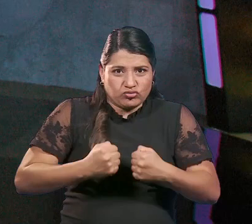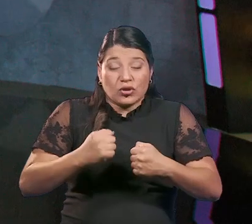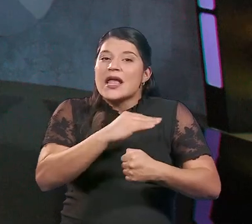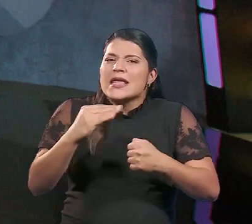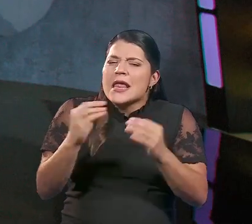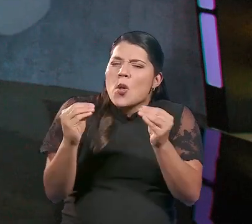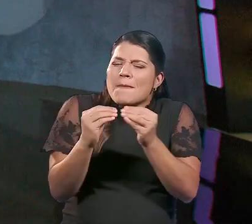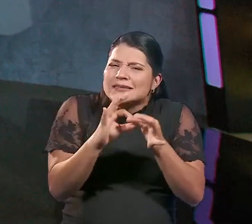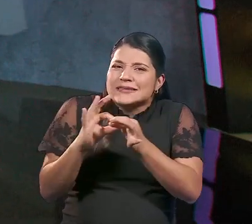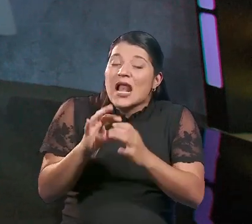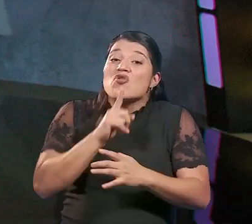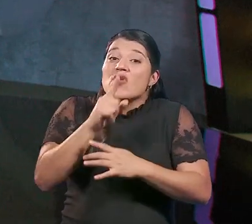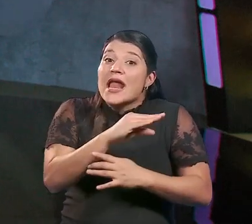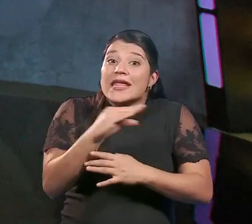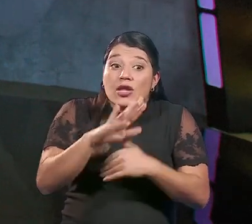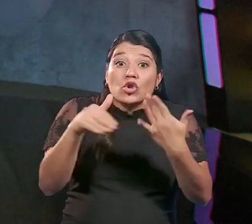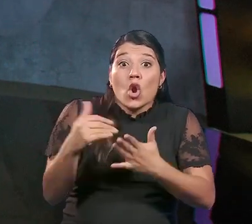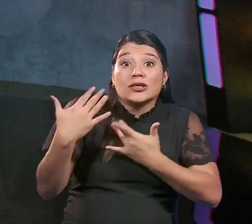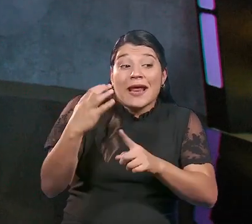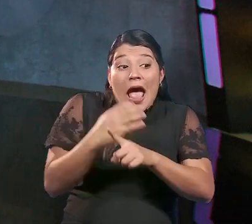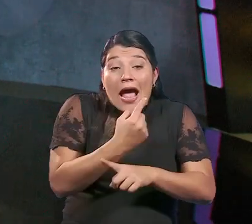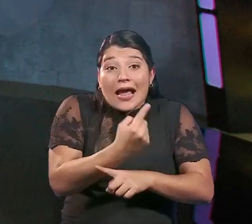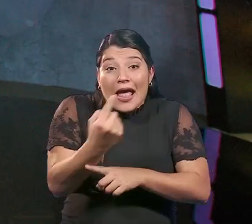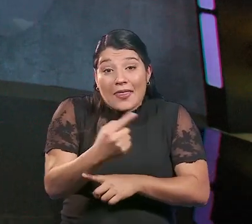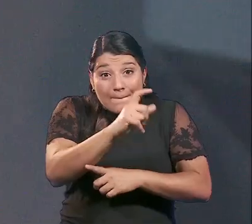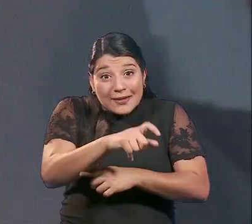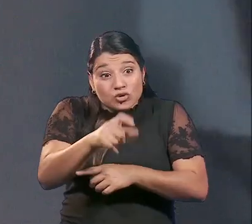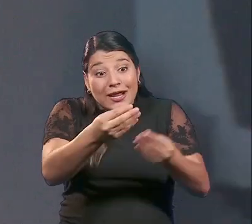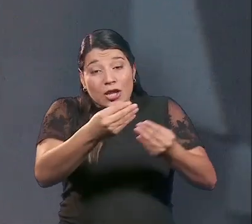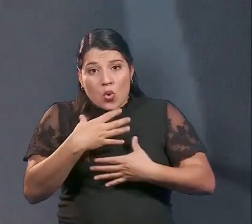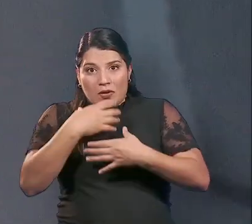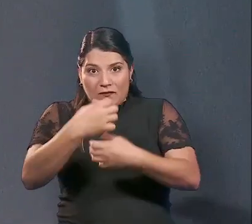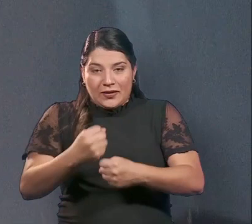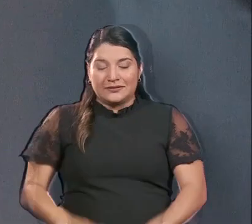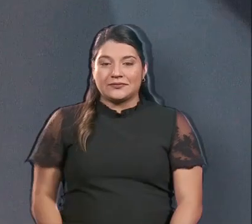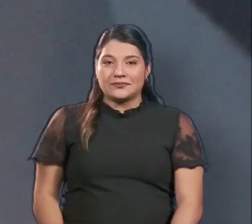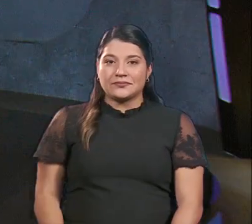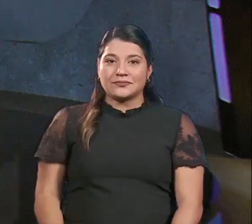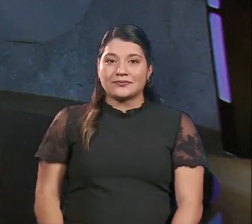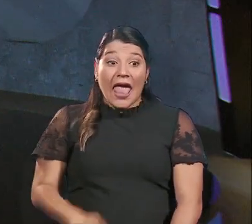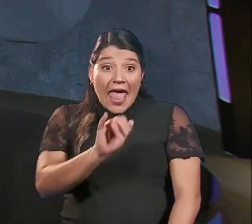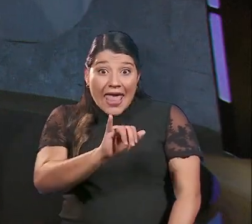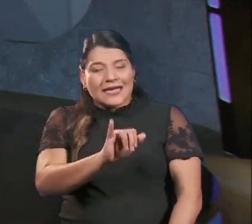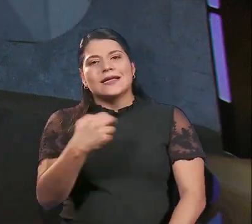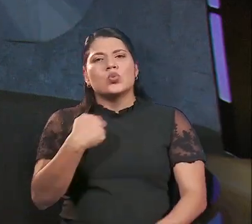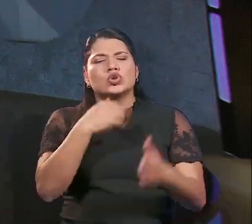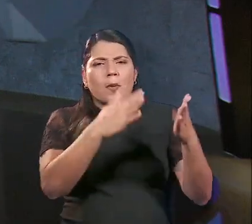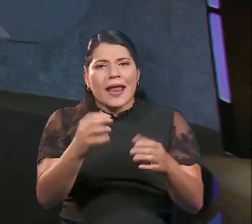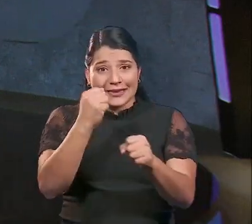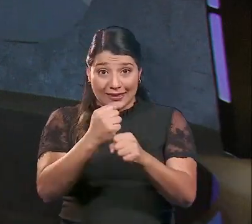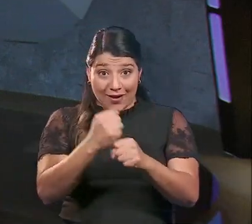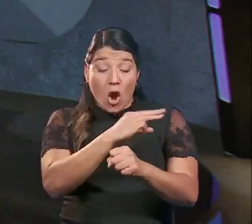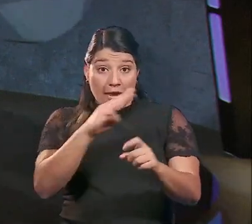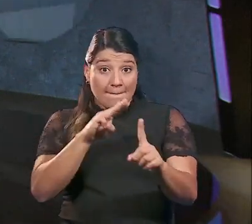sólidos y cercanos a la realidad y expectativas de cada ciudadano que deposita su confianza en nosotros. Esa es la hoja de ruta y la